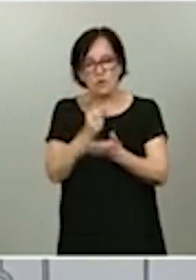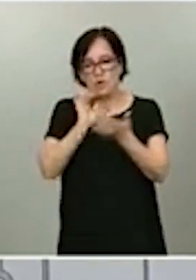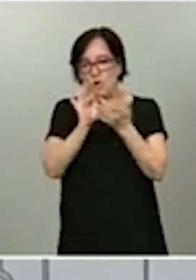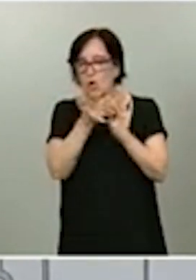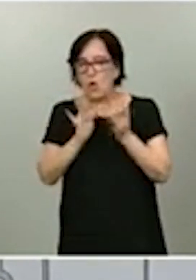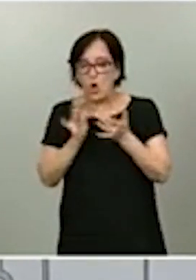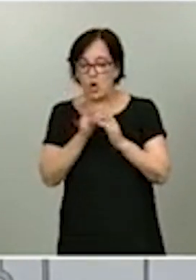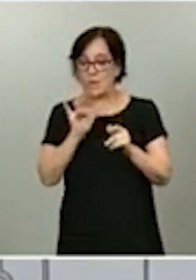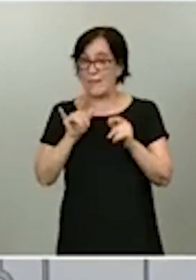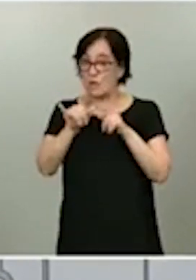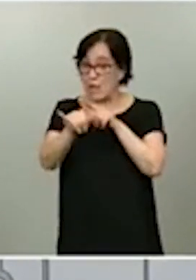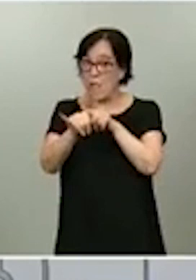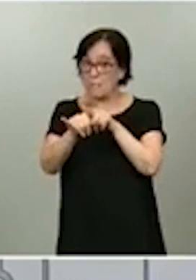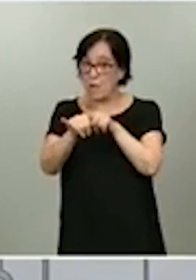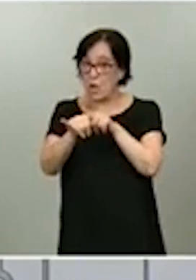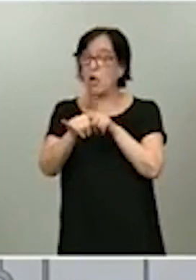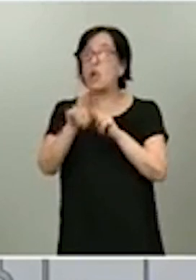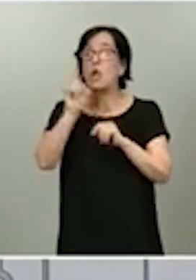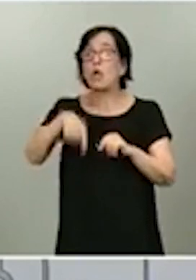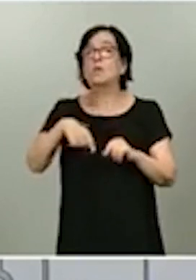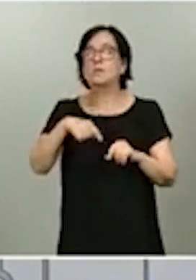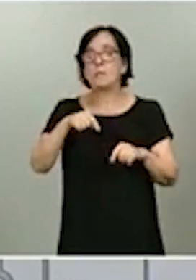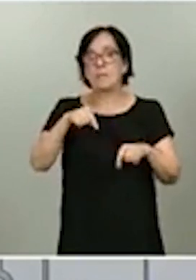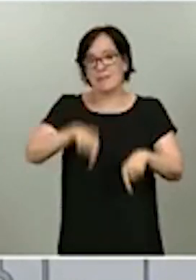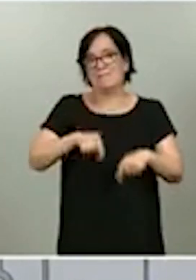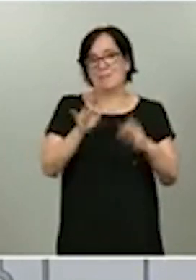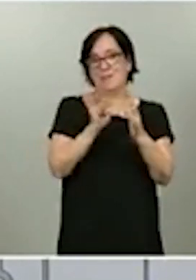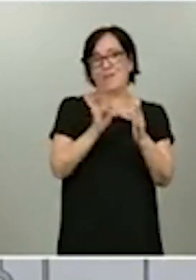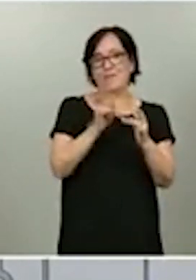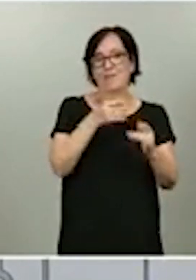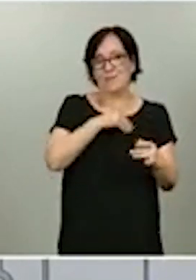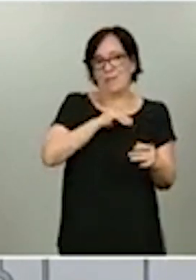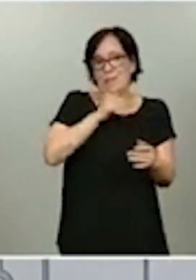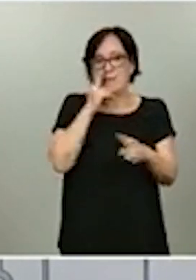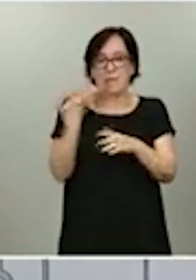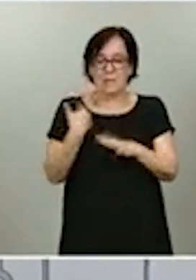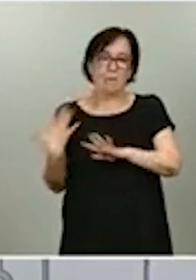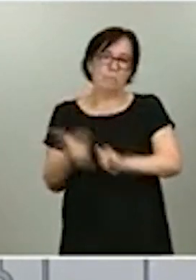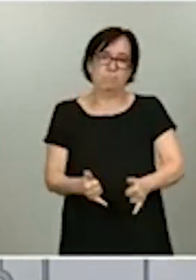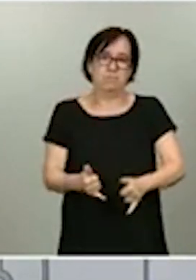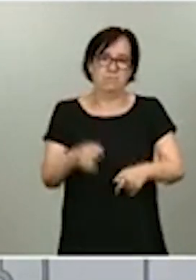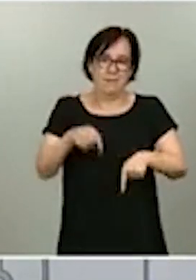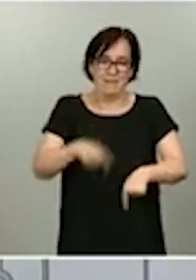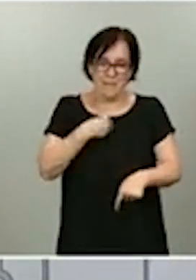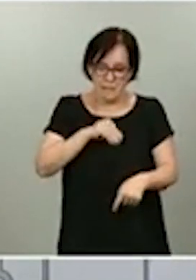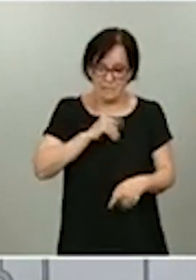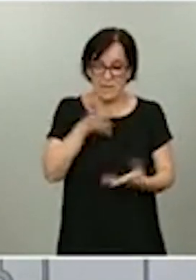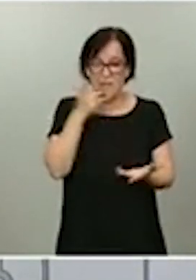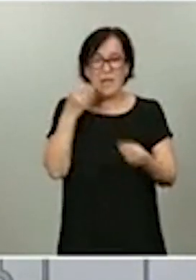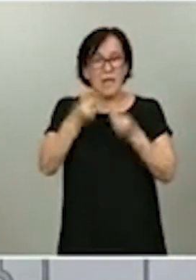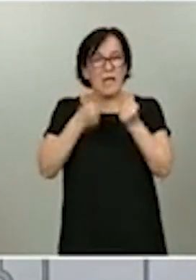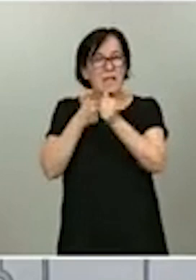como los que hay en España. En cuanto al seguimiento y el contacto que se hace con ellos,